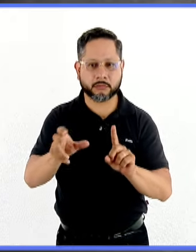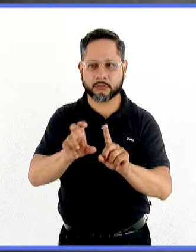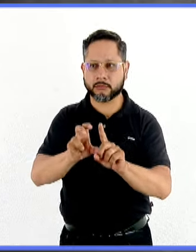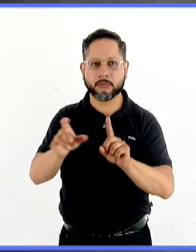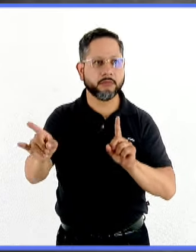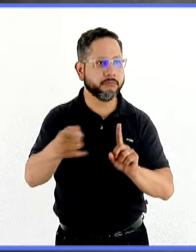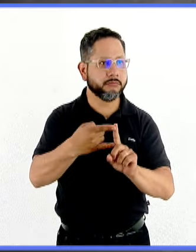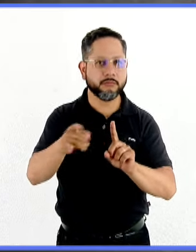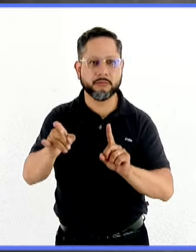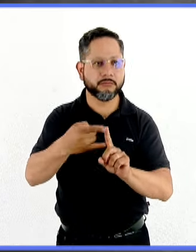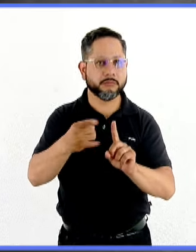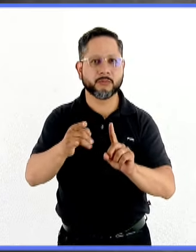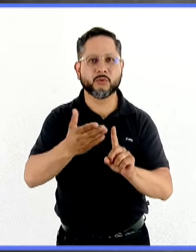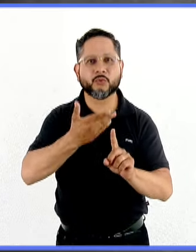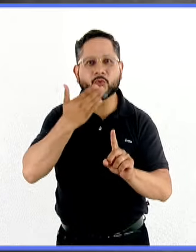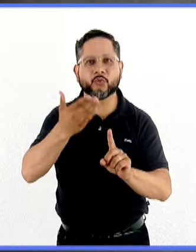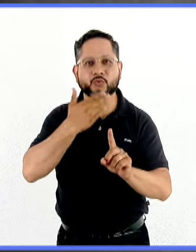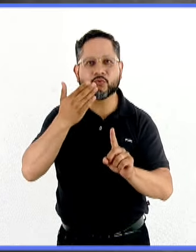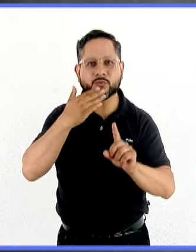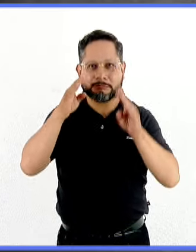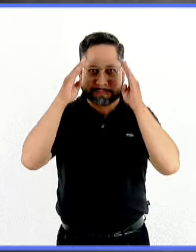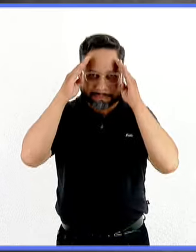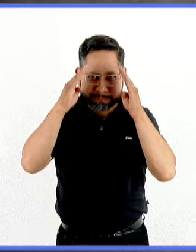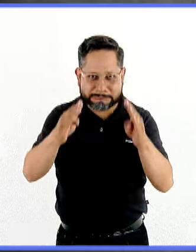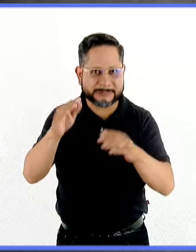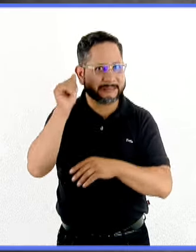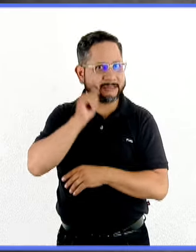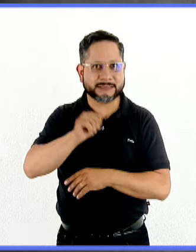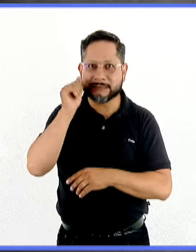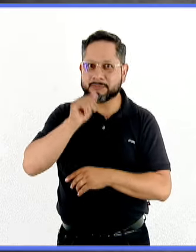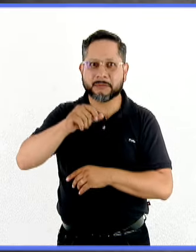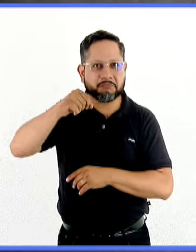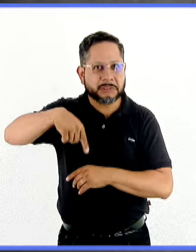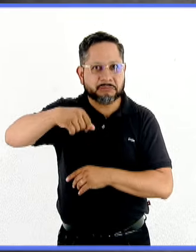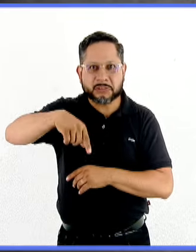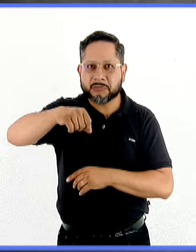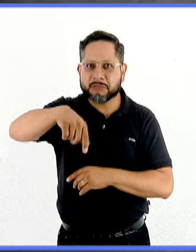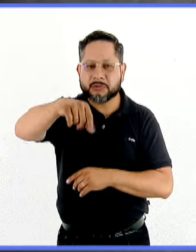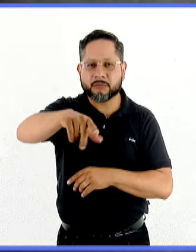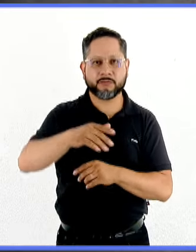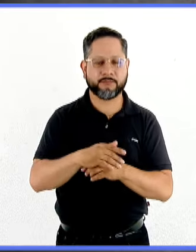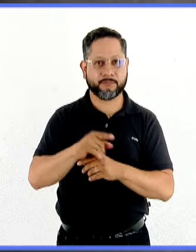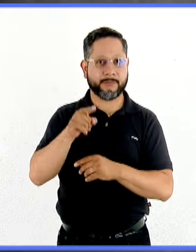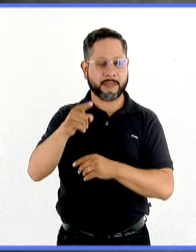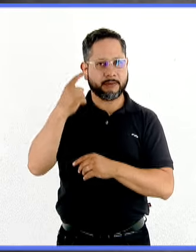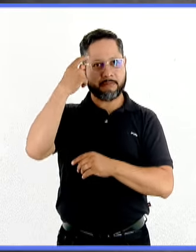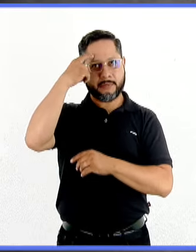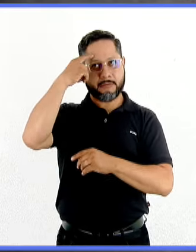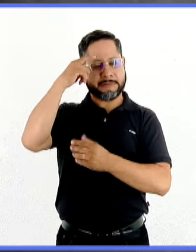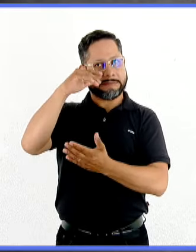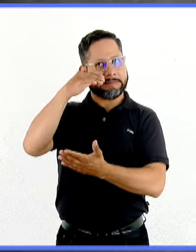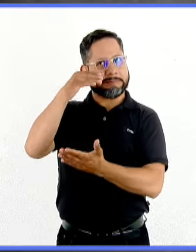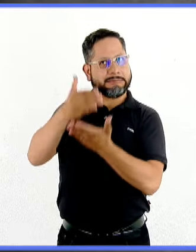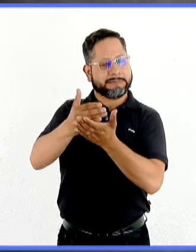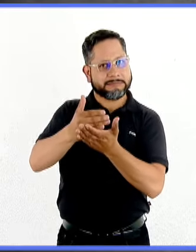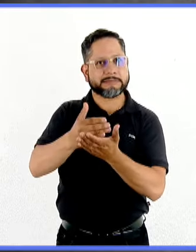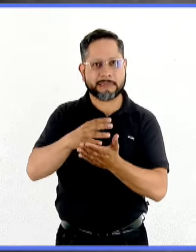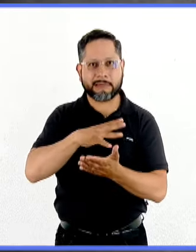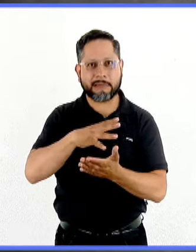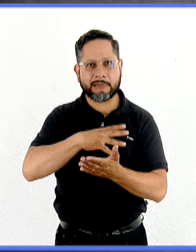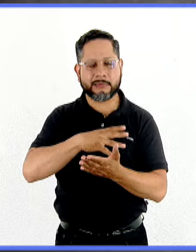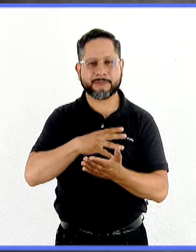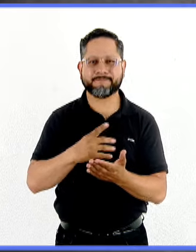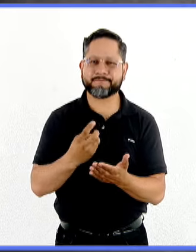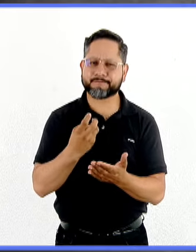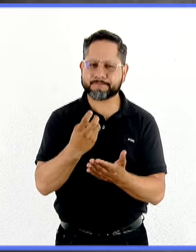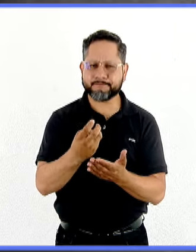decir, hay muchas actividades que esas serían compulsiones que están asociadas justamente para tratar de mitigar esos pensamientos que están constantemente en la cabeza.